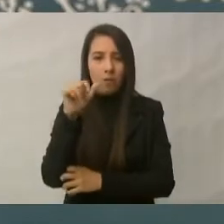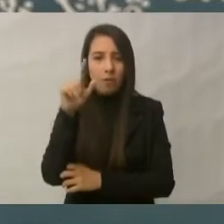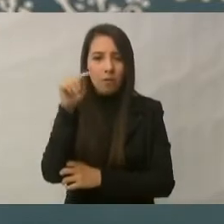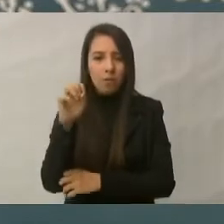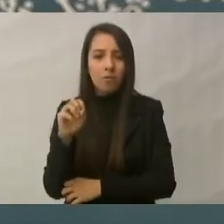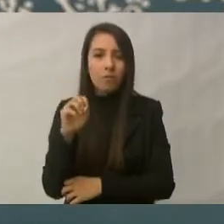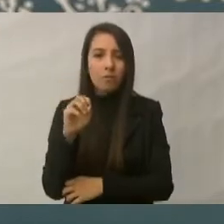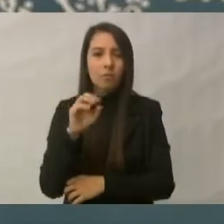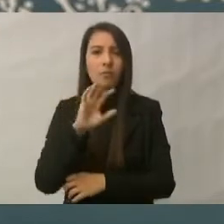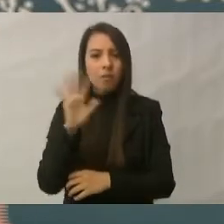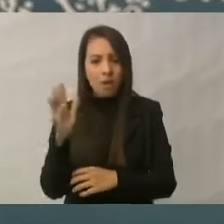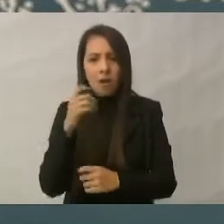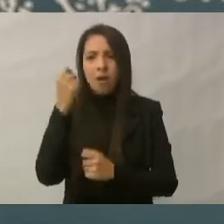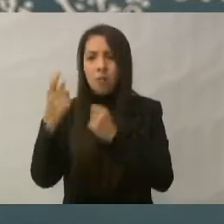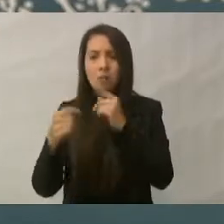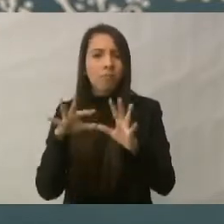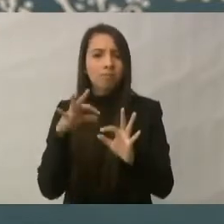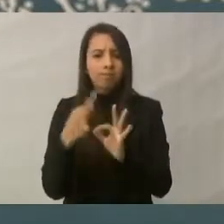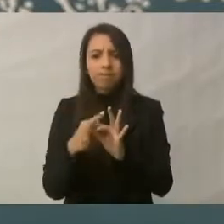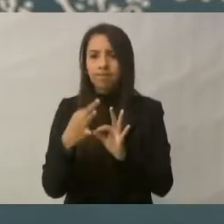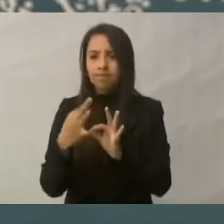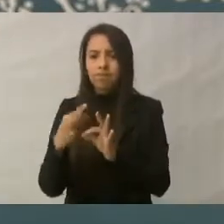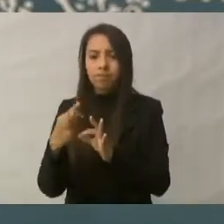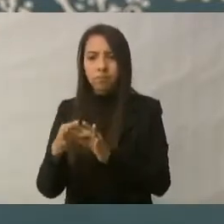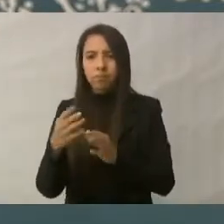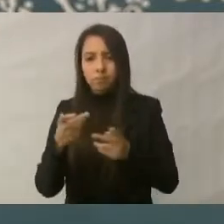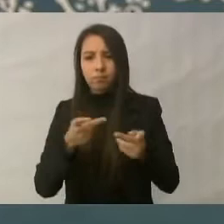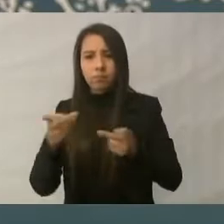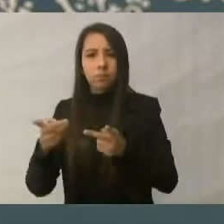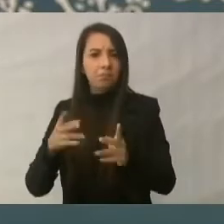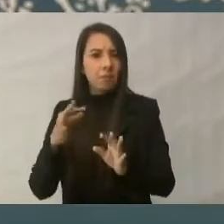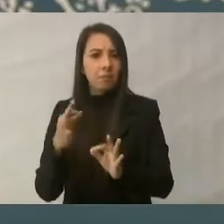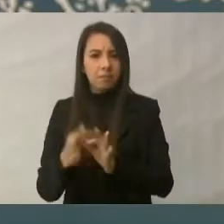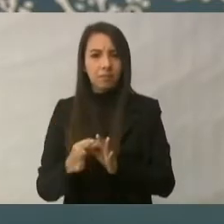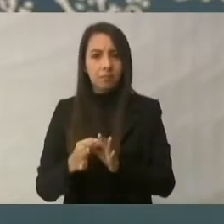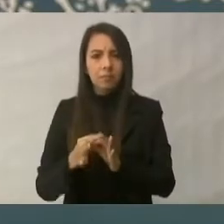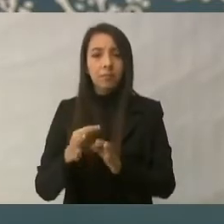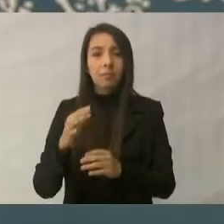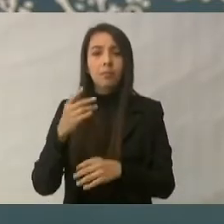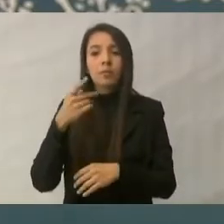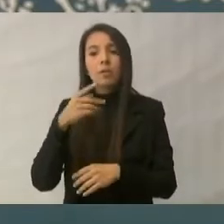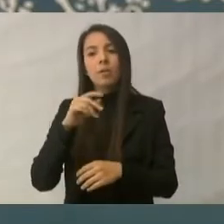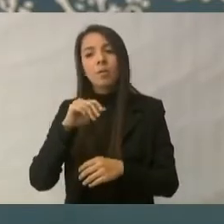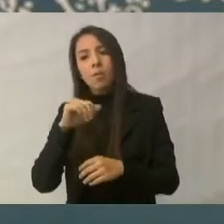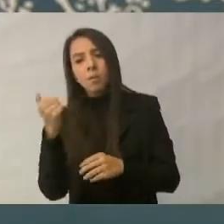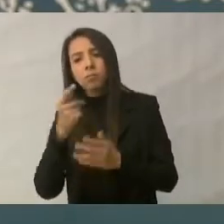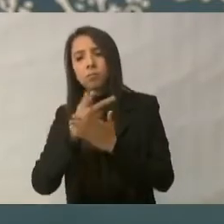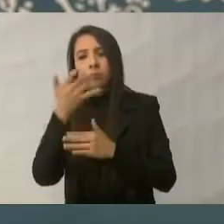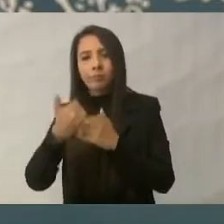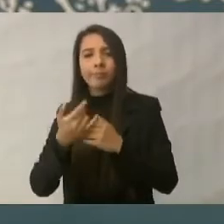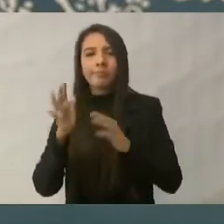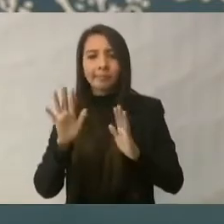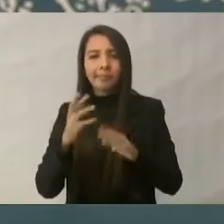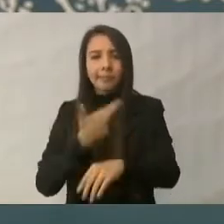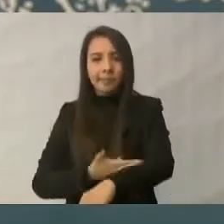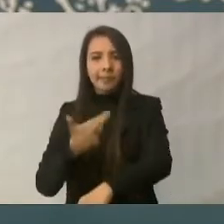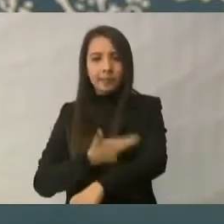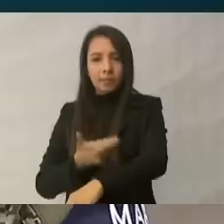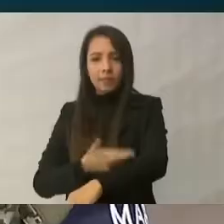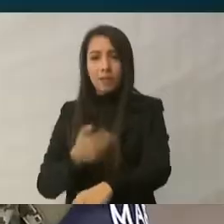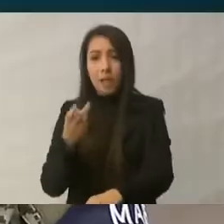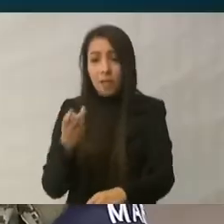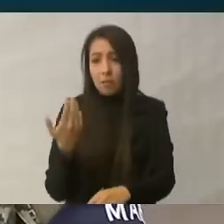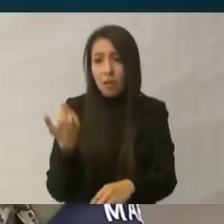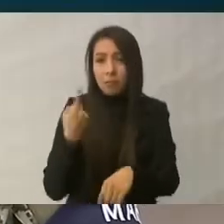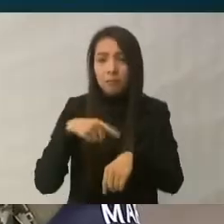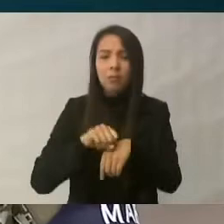aterrizado, otros los estamos desarrollando. Esto no es un tema que venimos haciéndolo hace una semana, tenemos